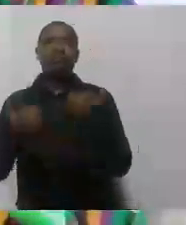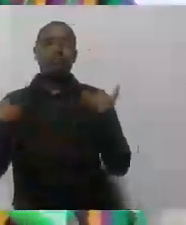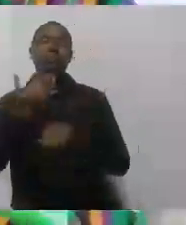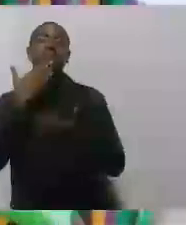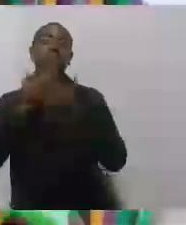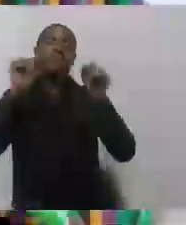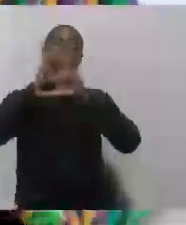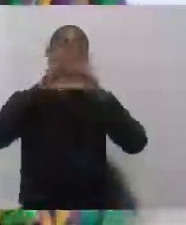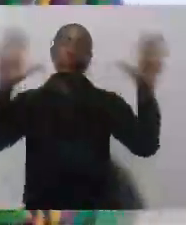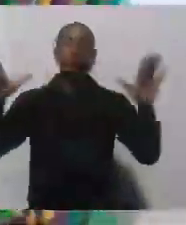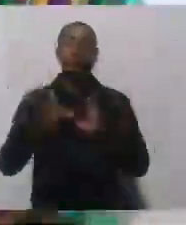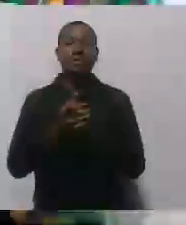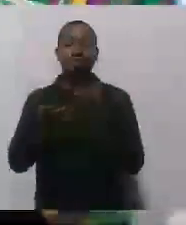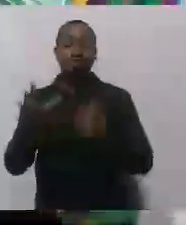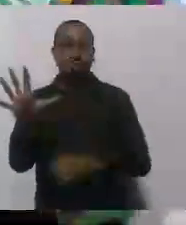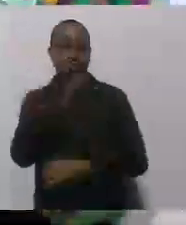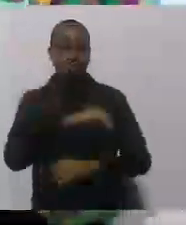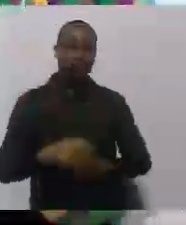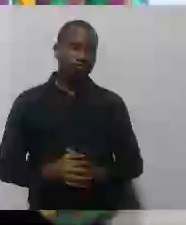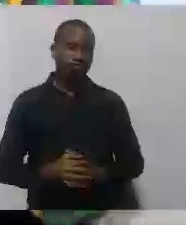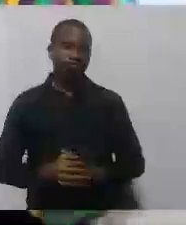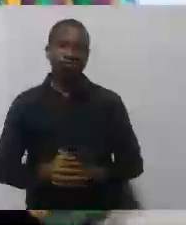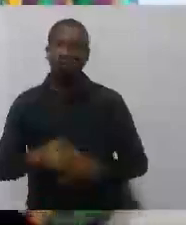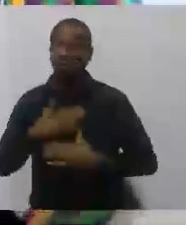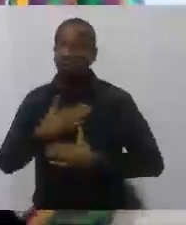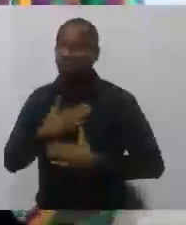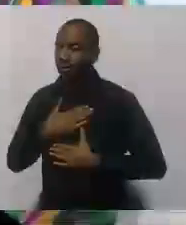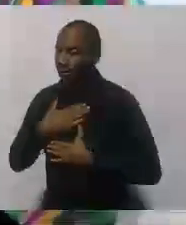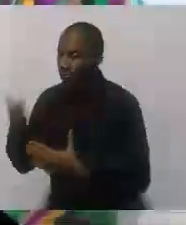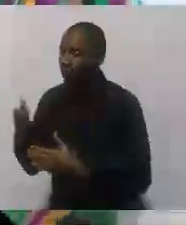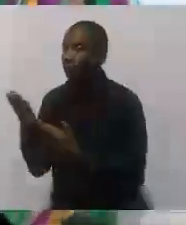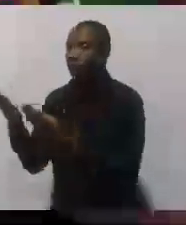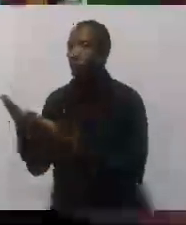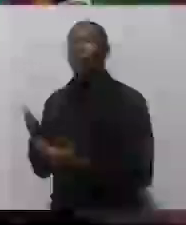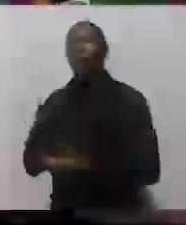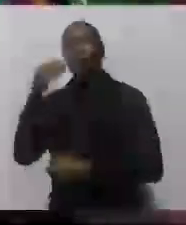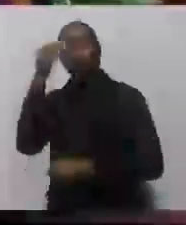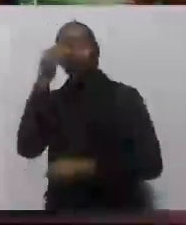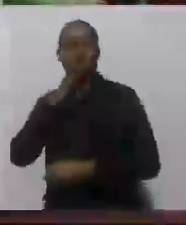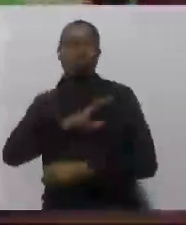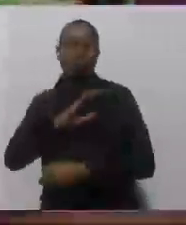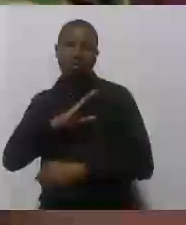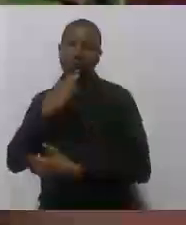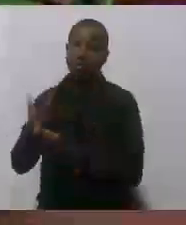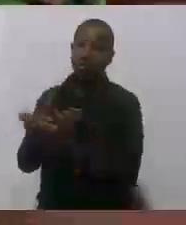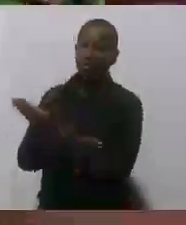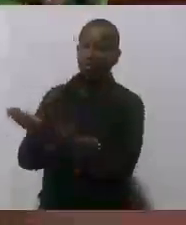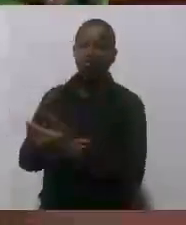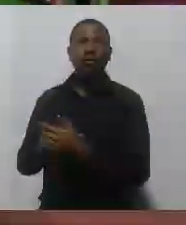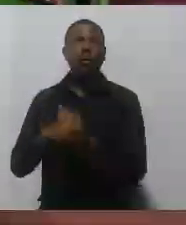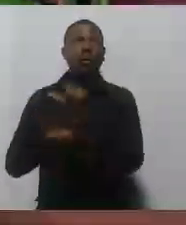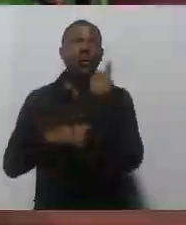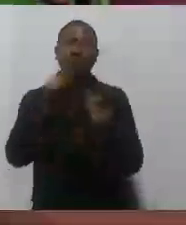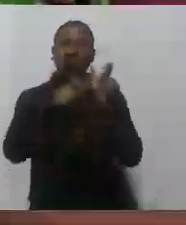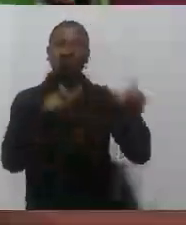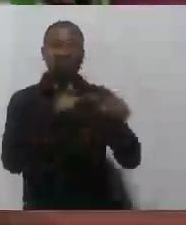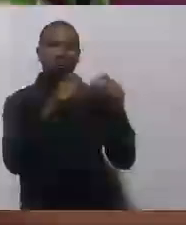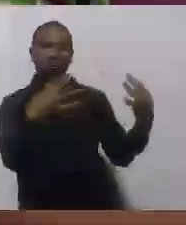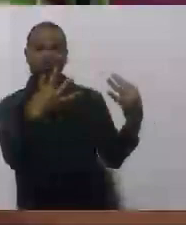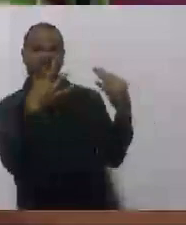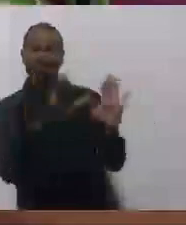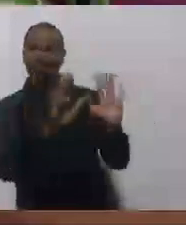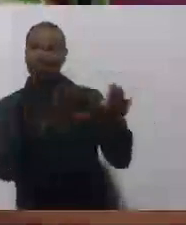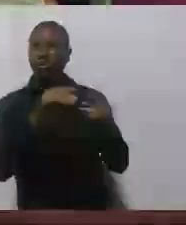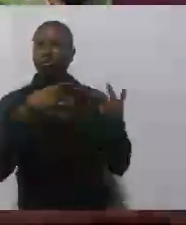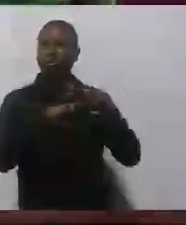muy buenos días. Les quiero al señor alcalde mayor de Cartagena, al doctor Wilanda Ocha Amadia, todas las personas que nos ven, tanto en redes